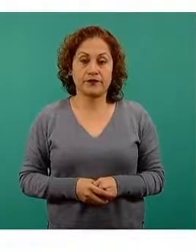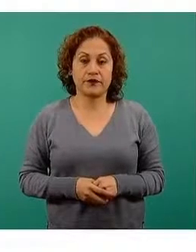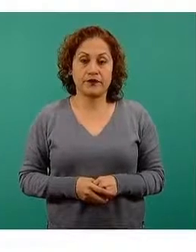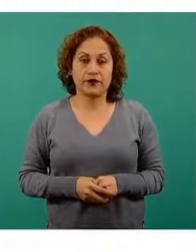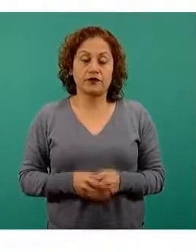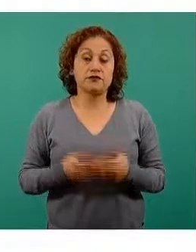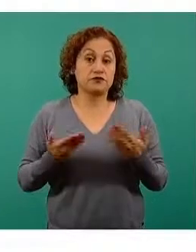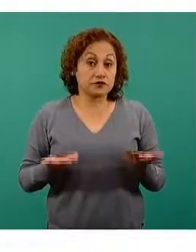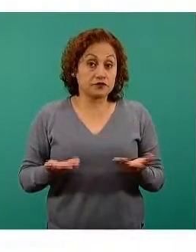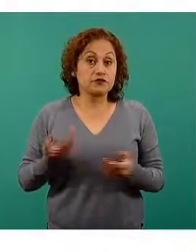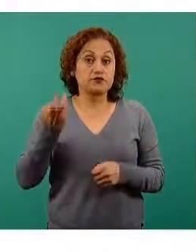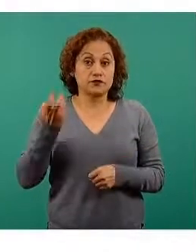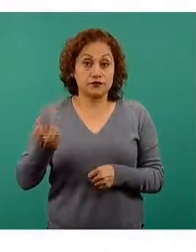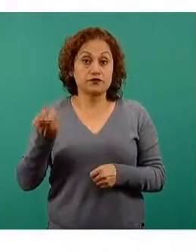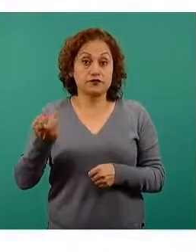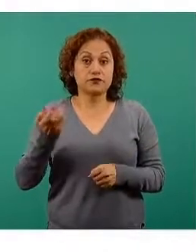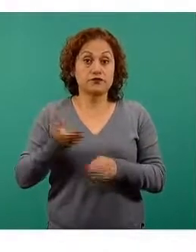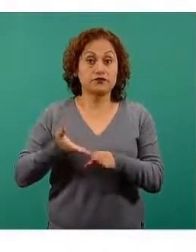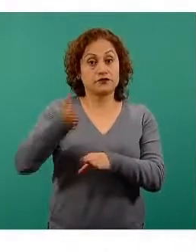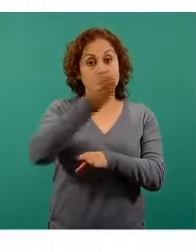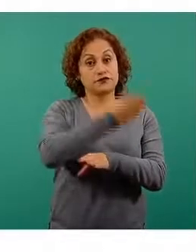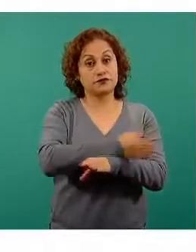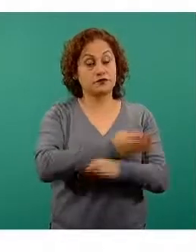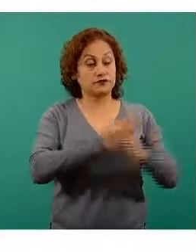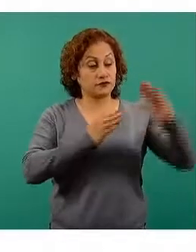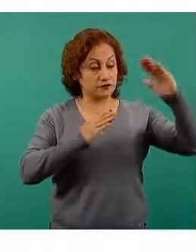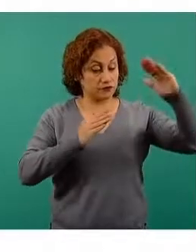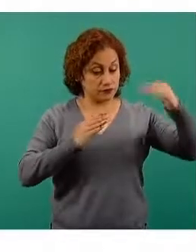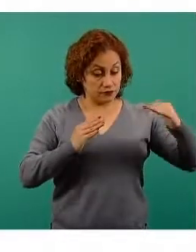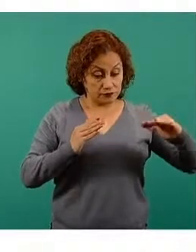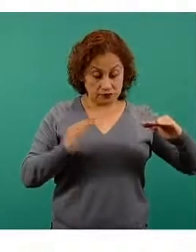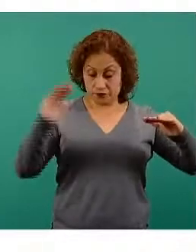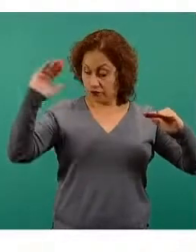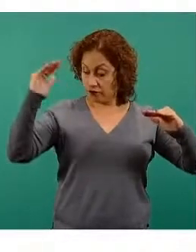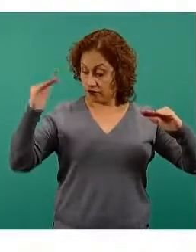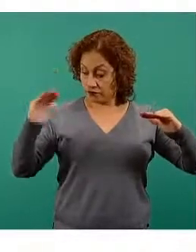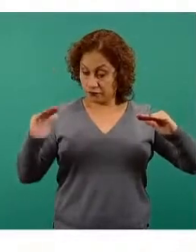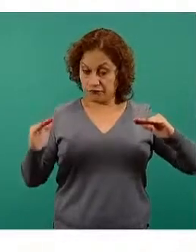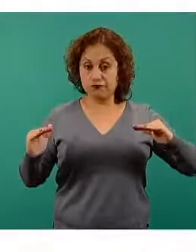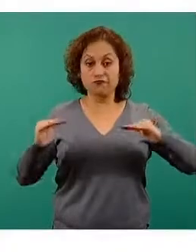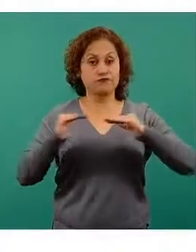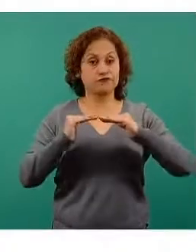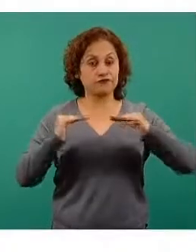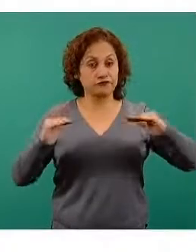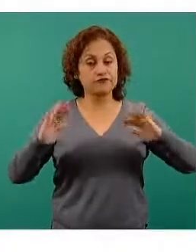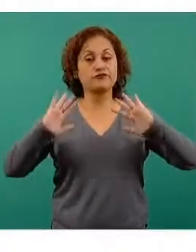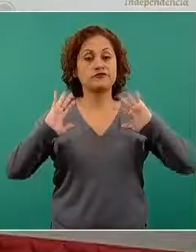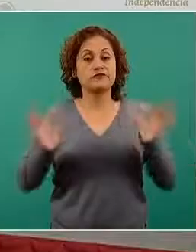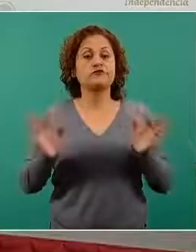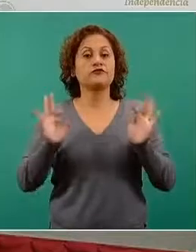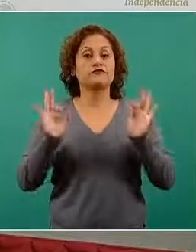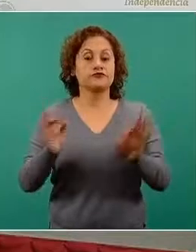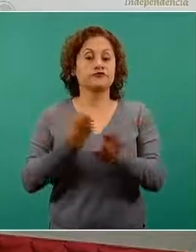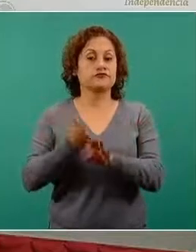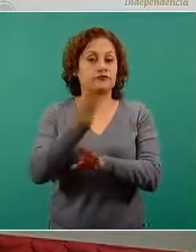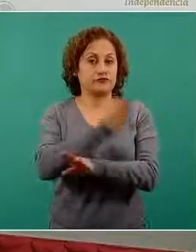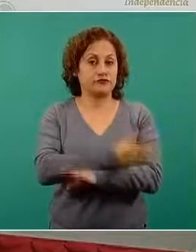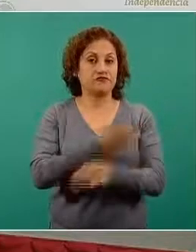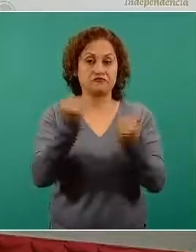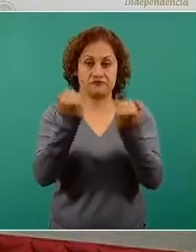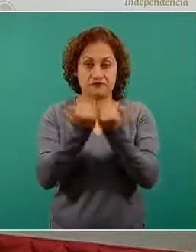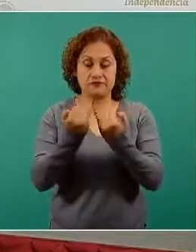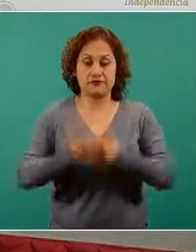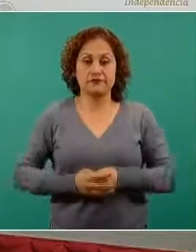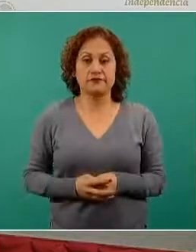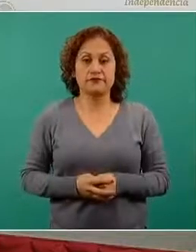terminó la disminución de la primera ola de esta epidemia en México. Tenemos